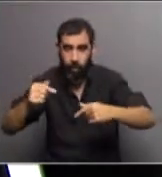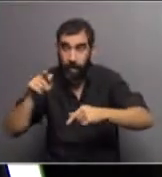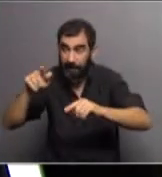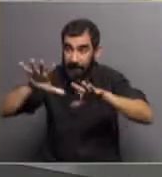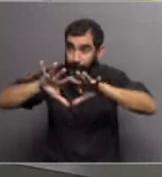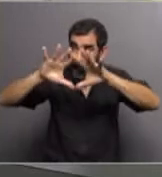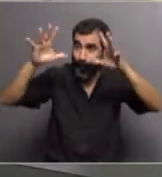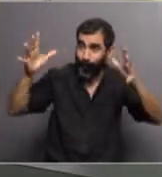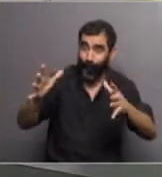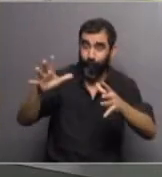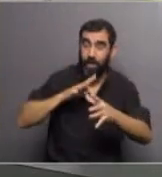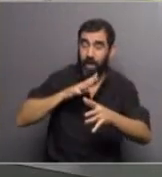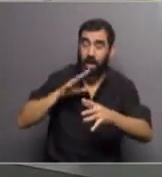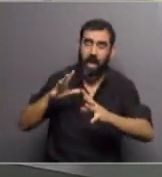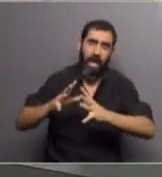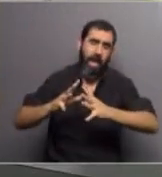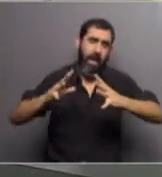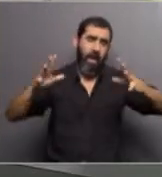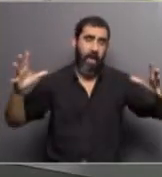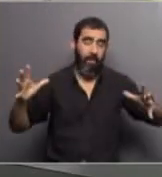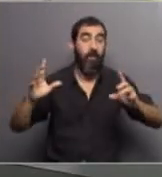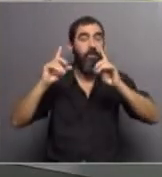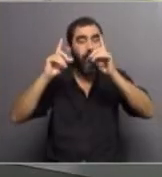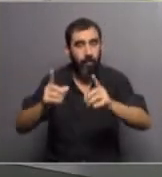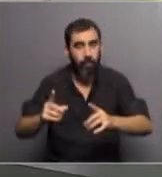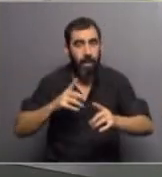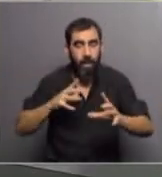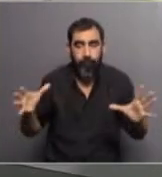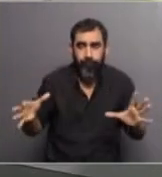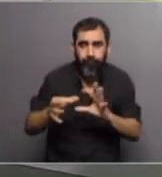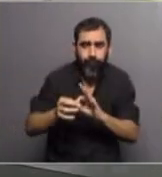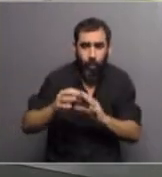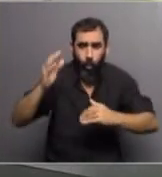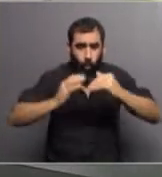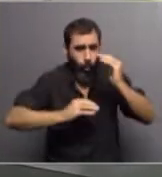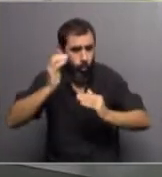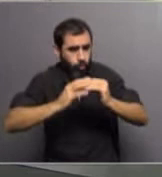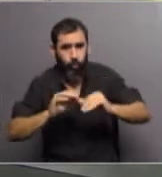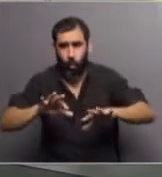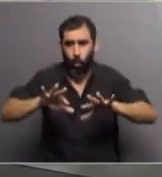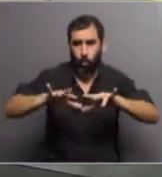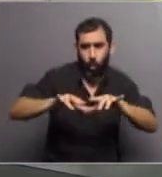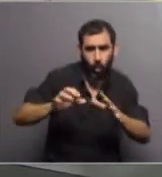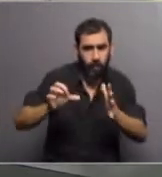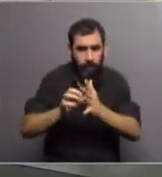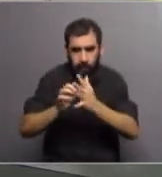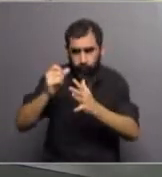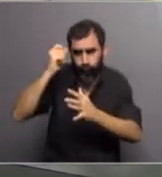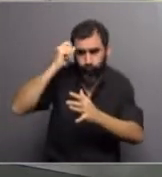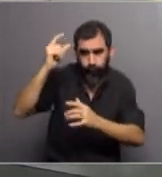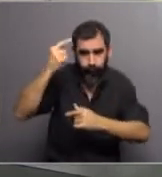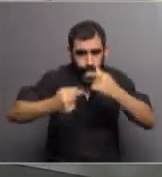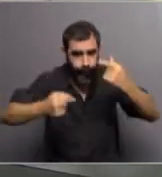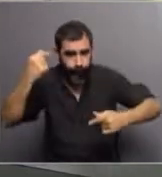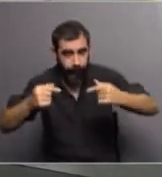radiotelescopio, el plato, la antena era gigantesco, también venía adosado con unas instalaciones, digamos, computadoras y sistemas de inteligencia que